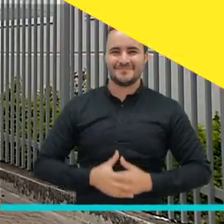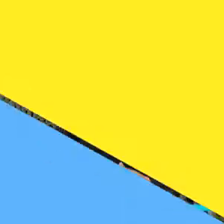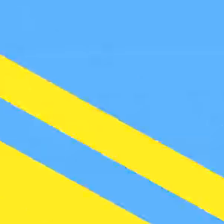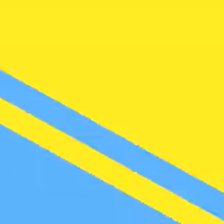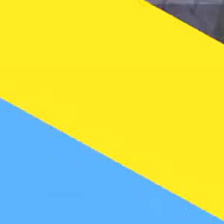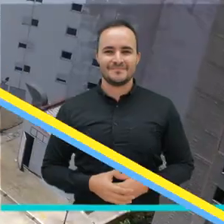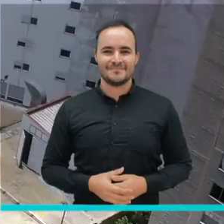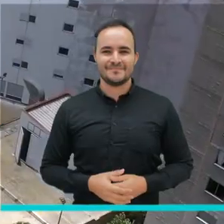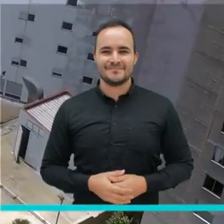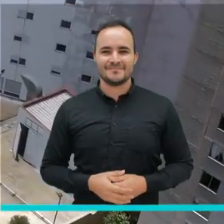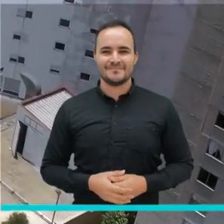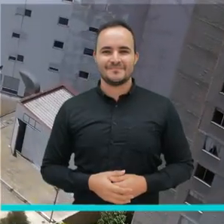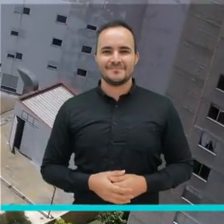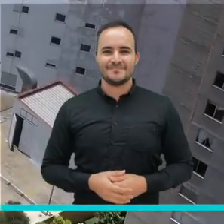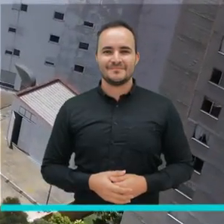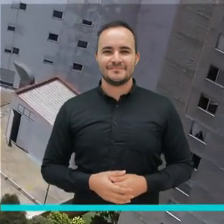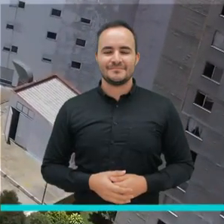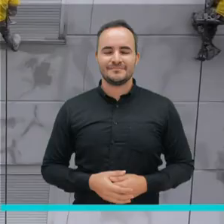bienvenida.